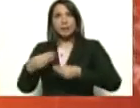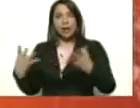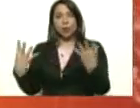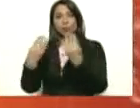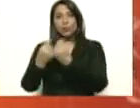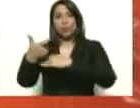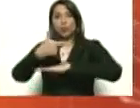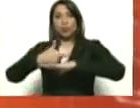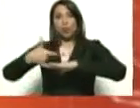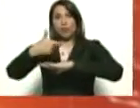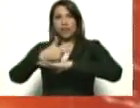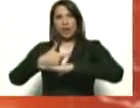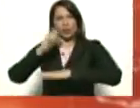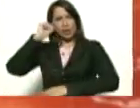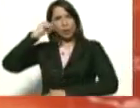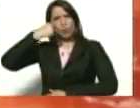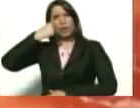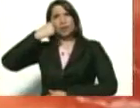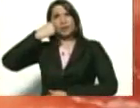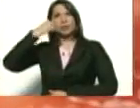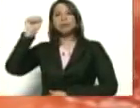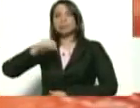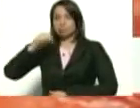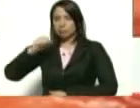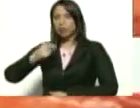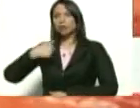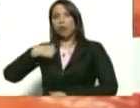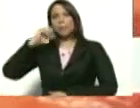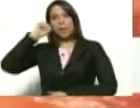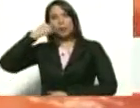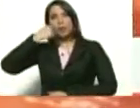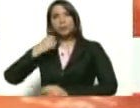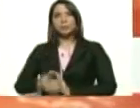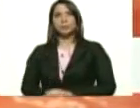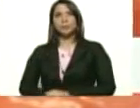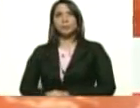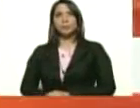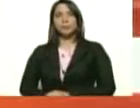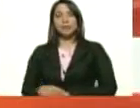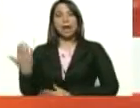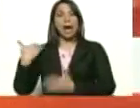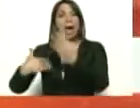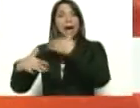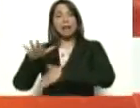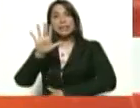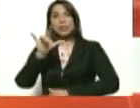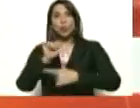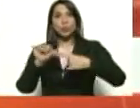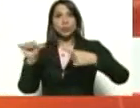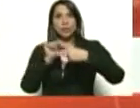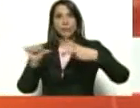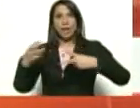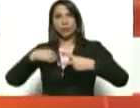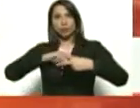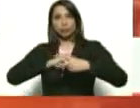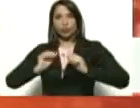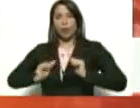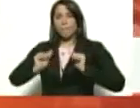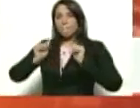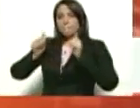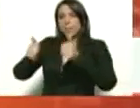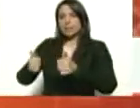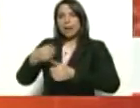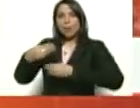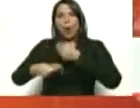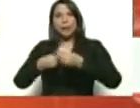Carrizales, ¿te acuerdas? Sí, así es, presidente. Ahí fue en primer lugar hace cinco semanas, que empezamos a hacer los